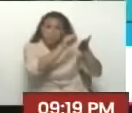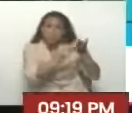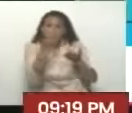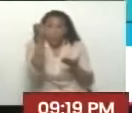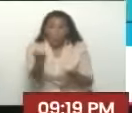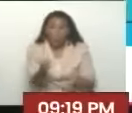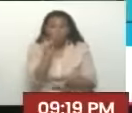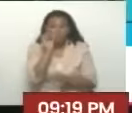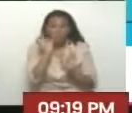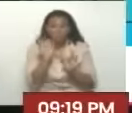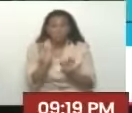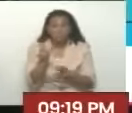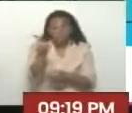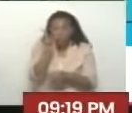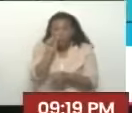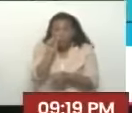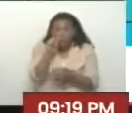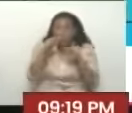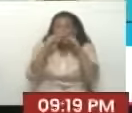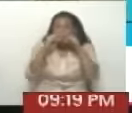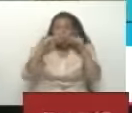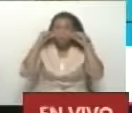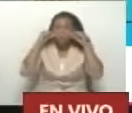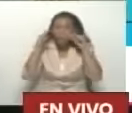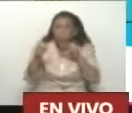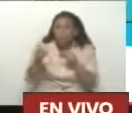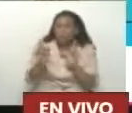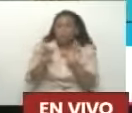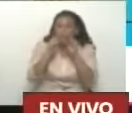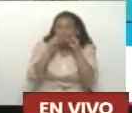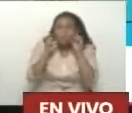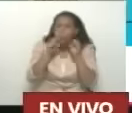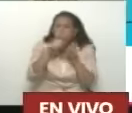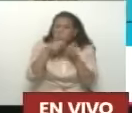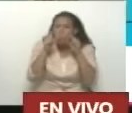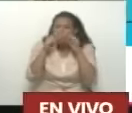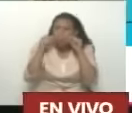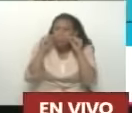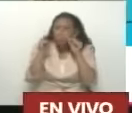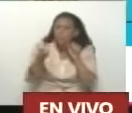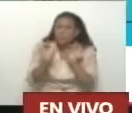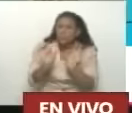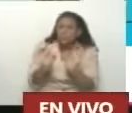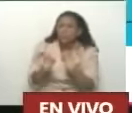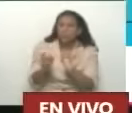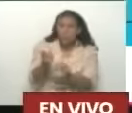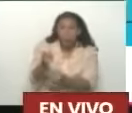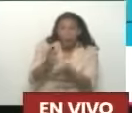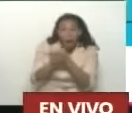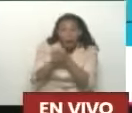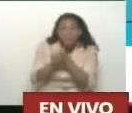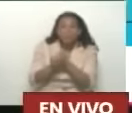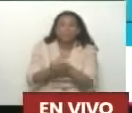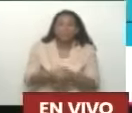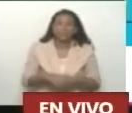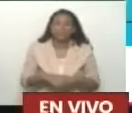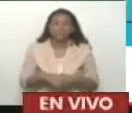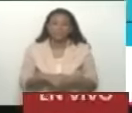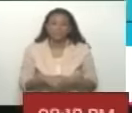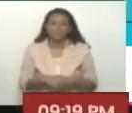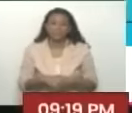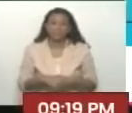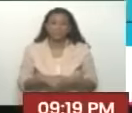Ese señor que está ahí, que se parece a Lenin, se llama Joao Pedro